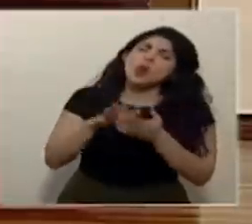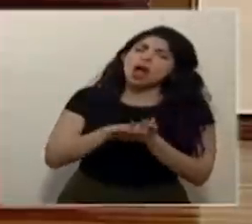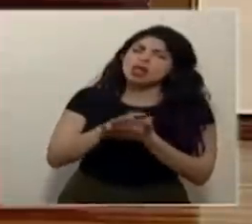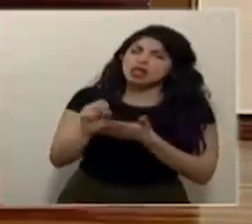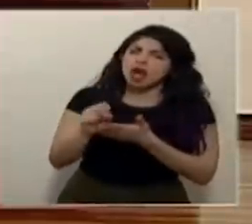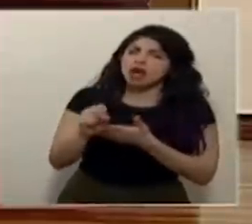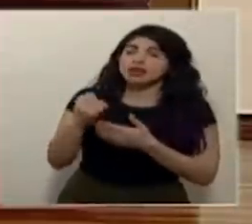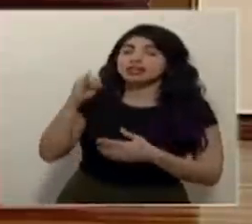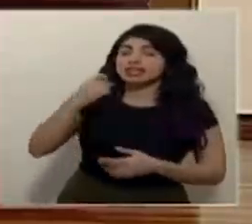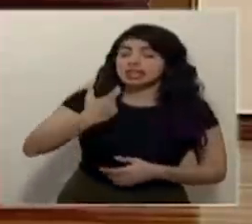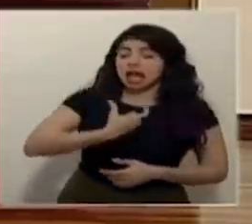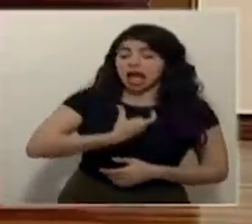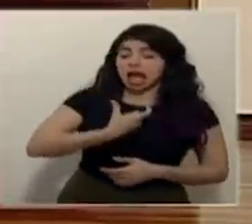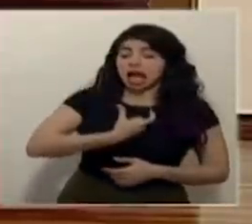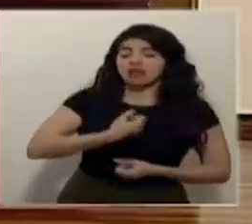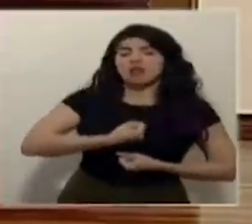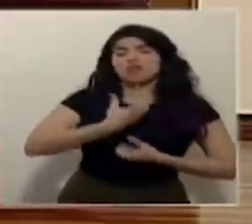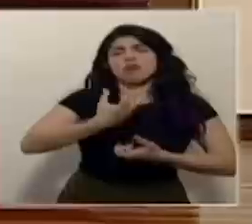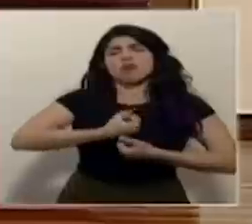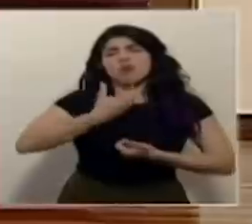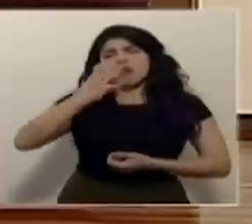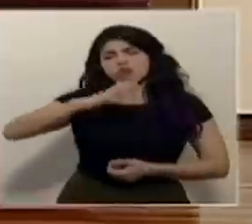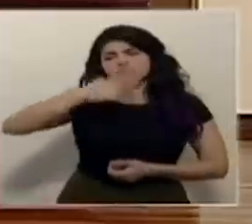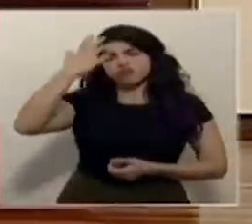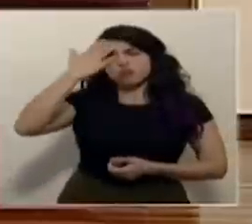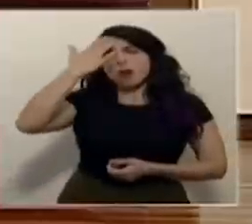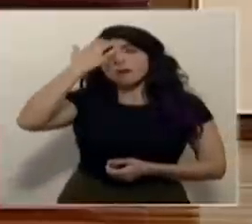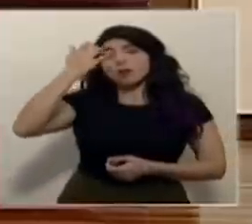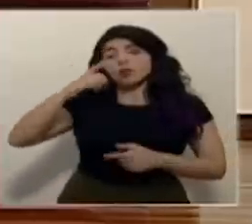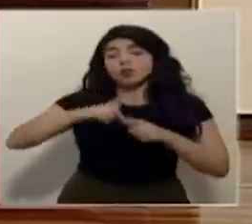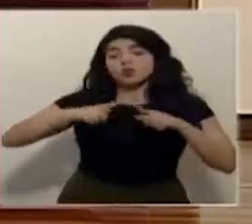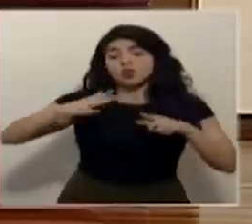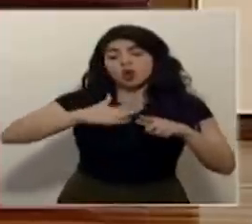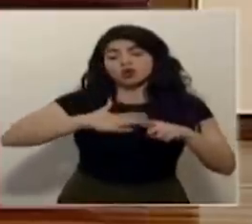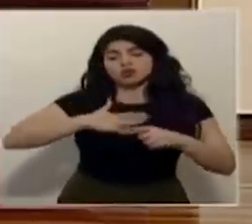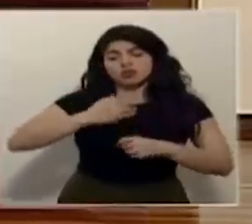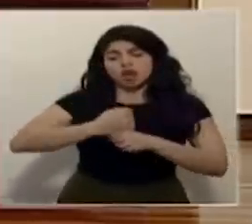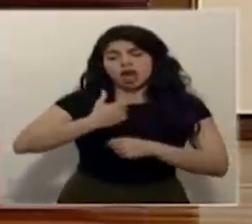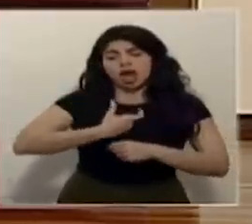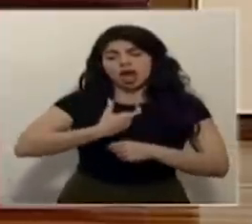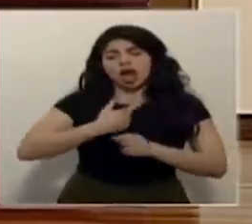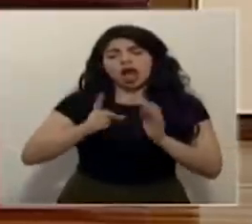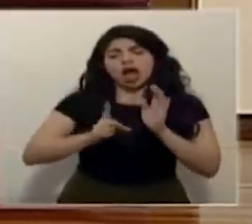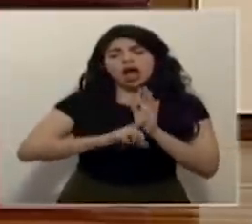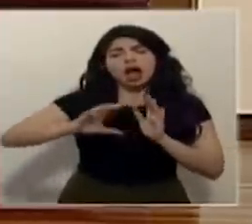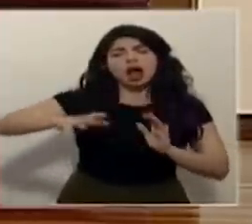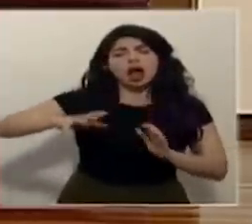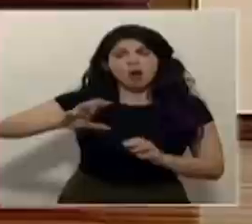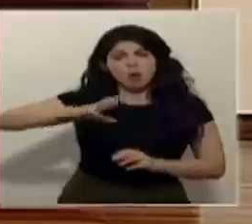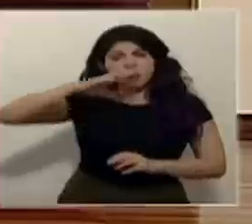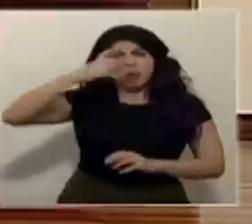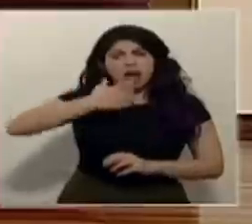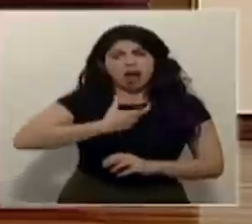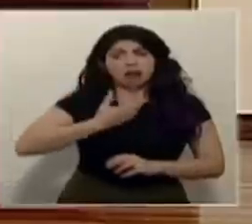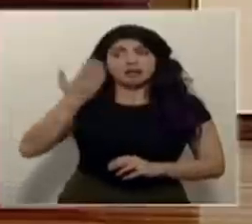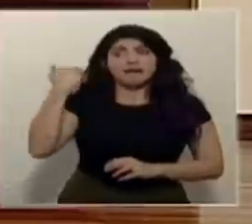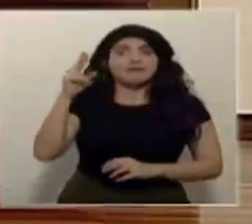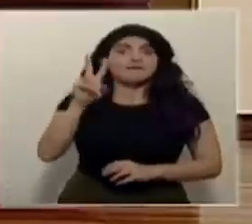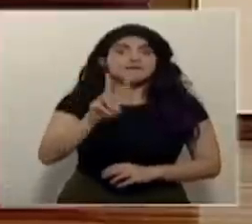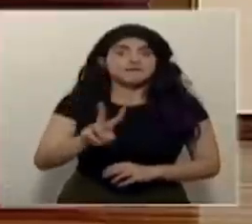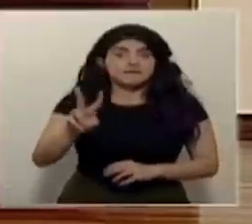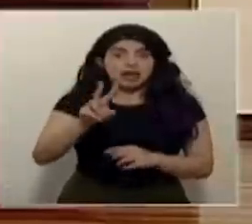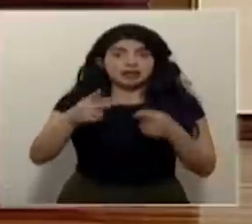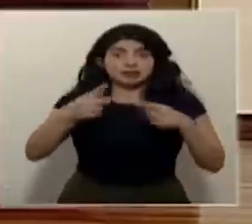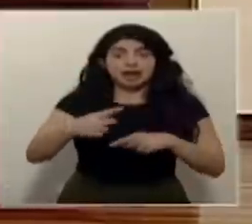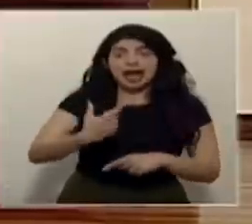que los alcaldes externen su molestia porque los territorios que representan estén en alerta naranja? el viernes se dio el caso